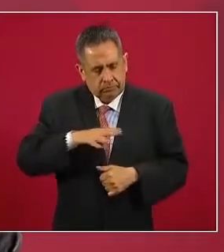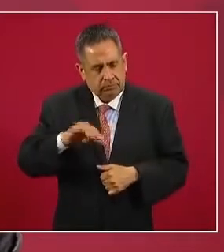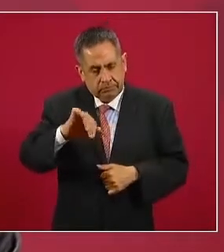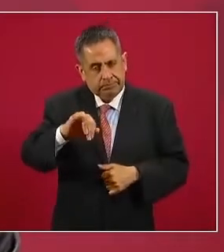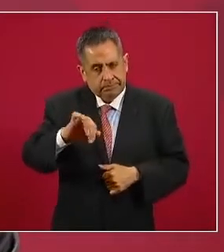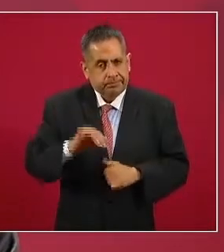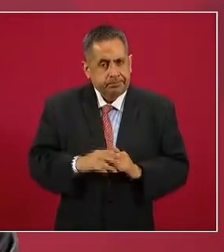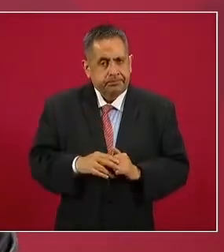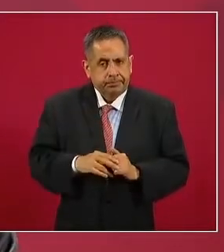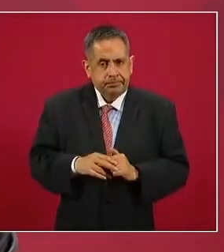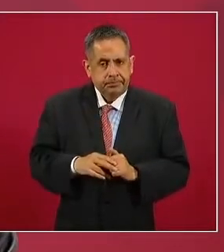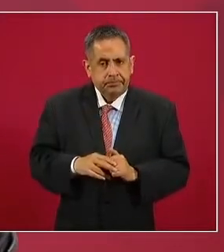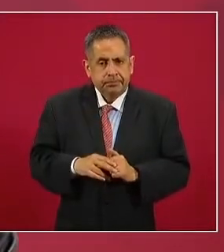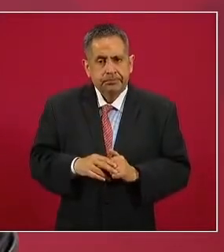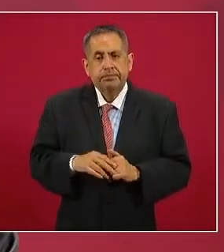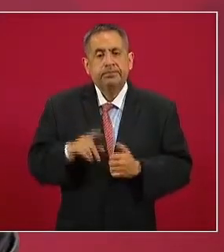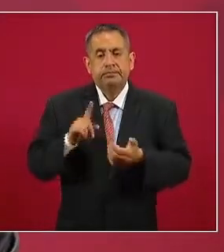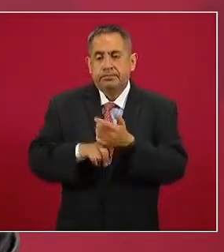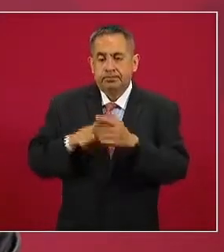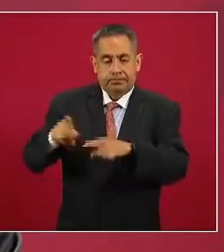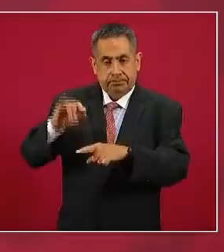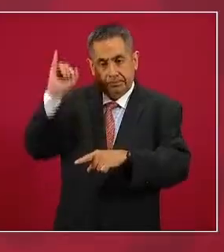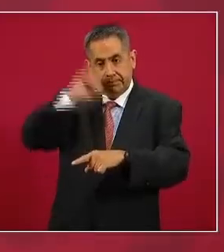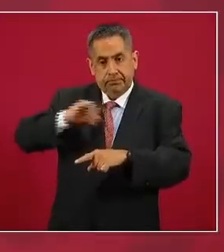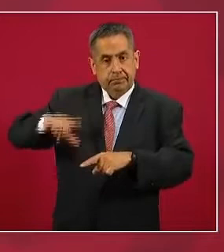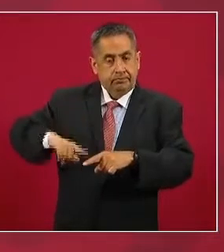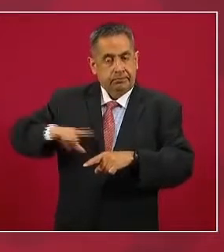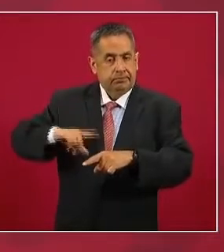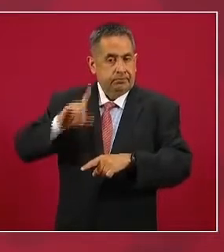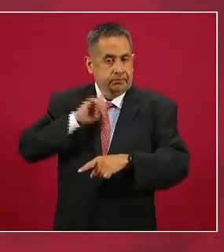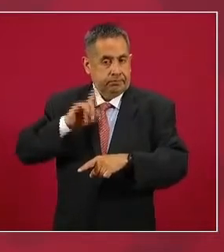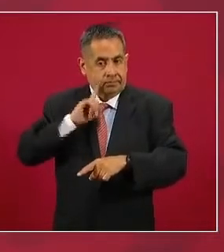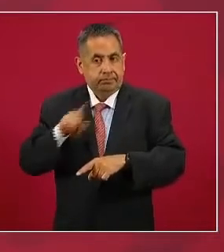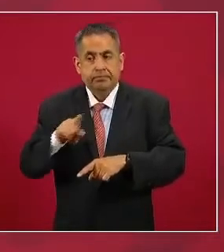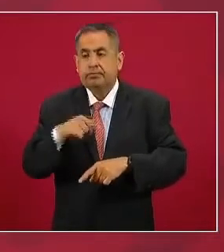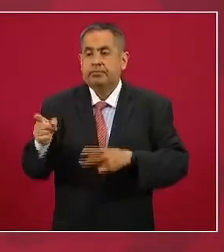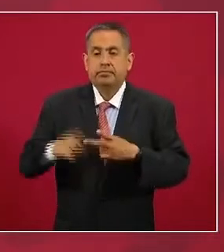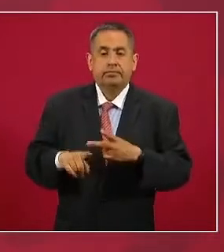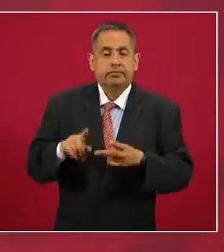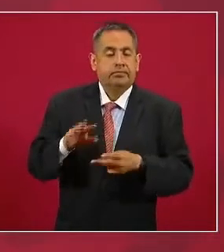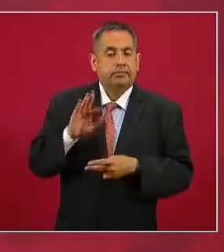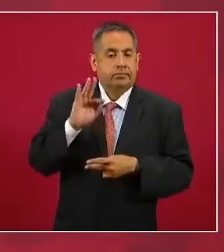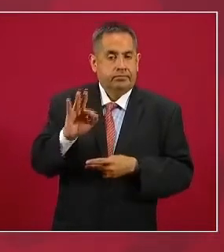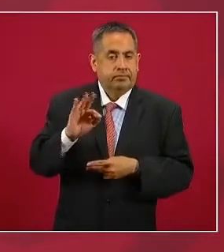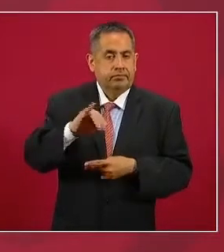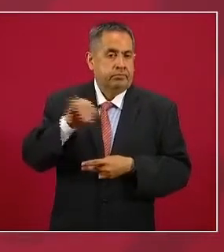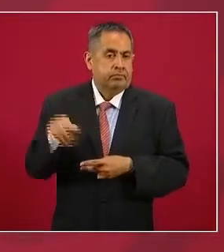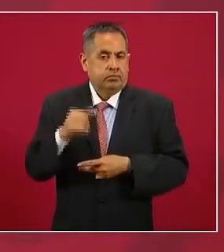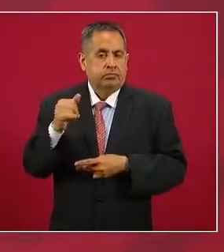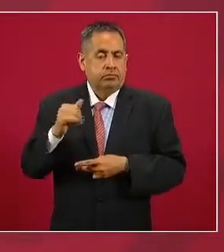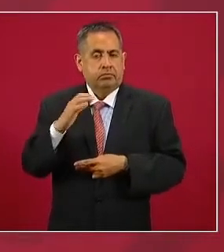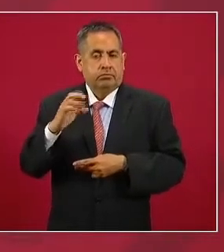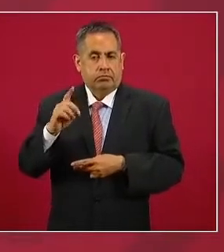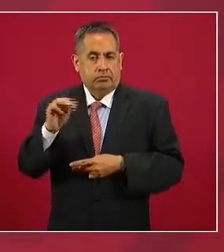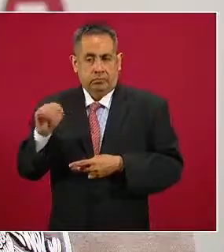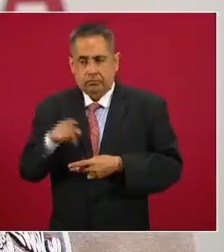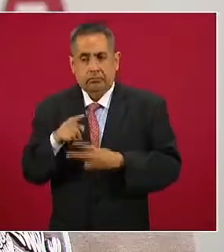tanto la jefa de gobierno como la fiscal son mujeres